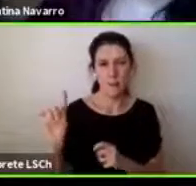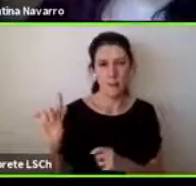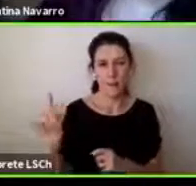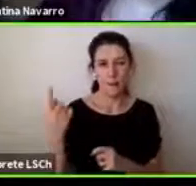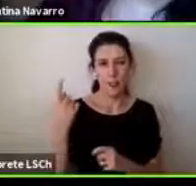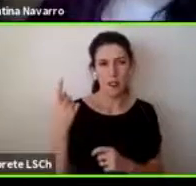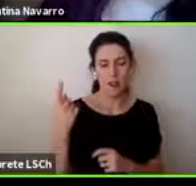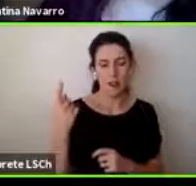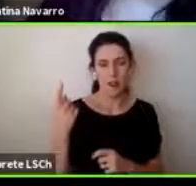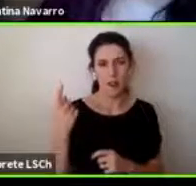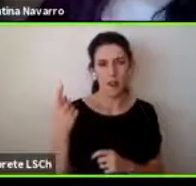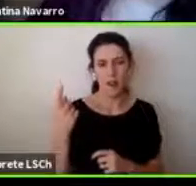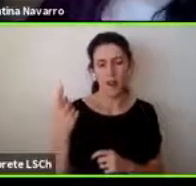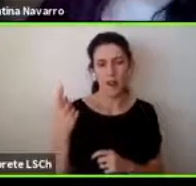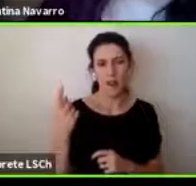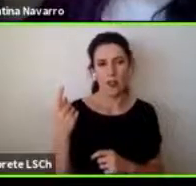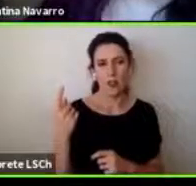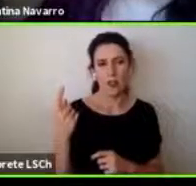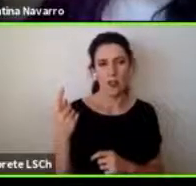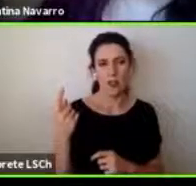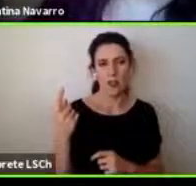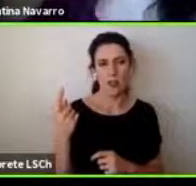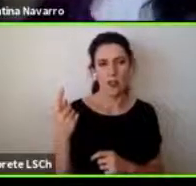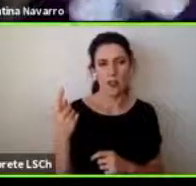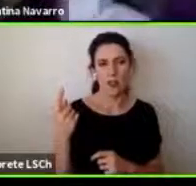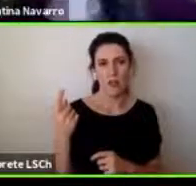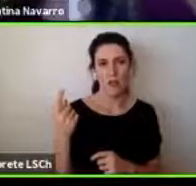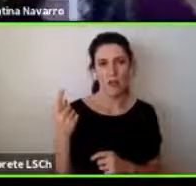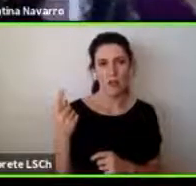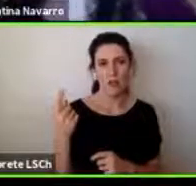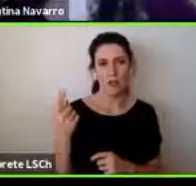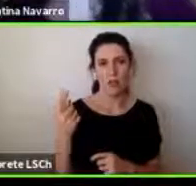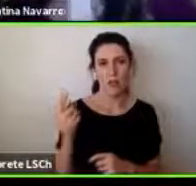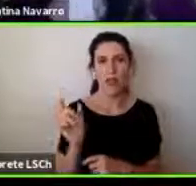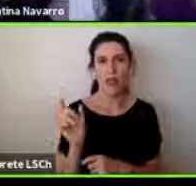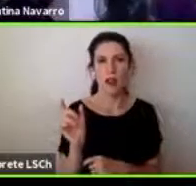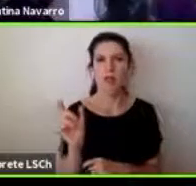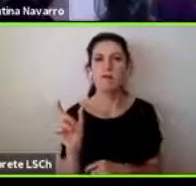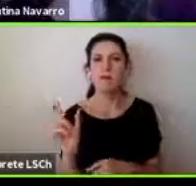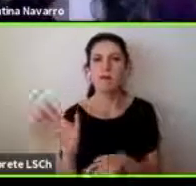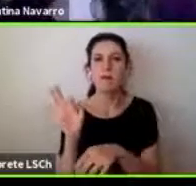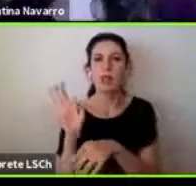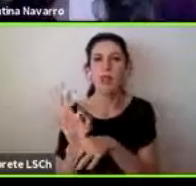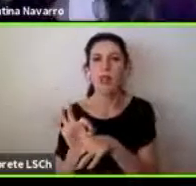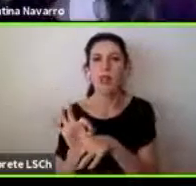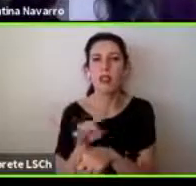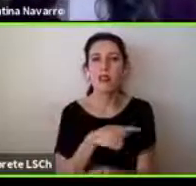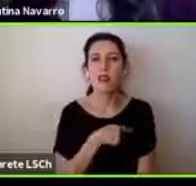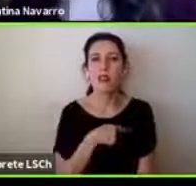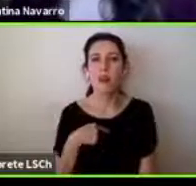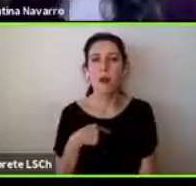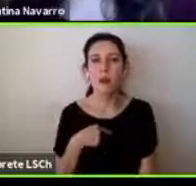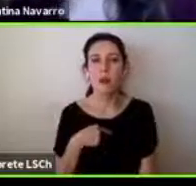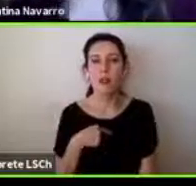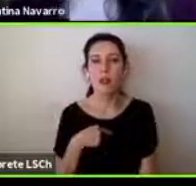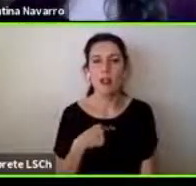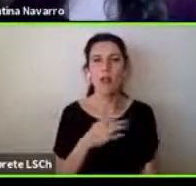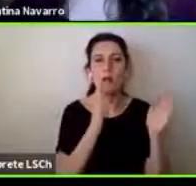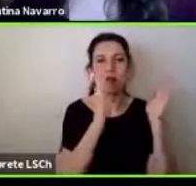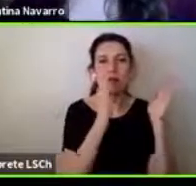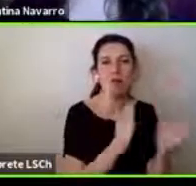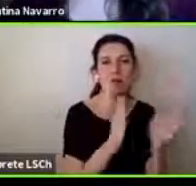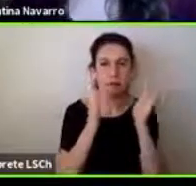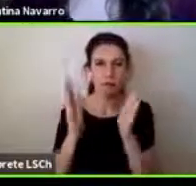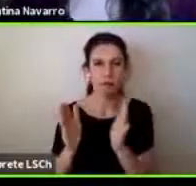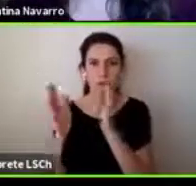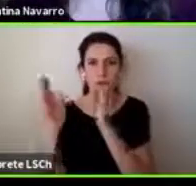salirse del diagnóstico como objeto de clasificación simplemente encasillar a los niños en un